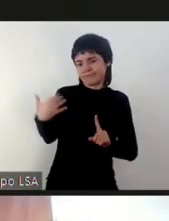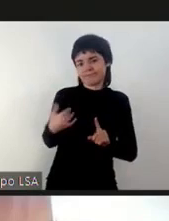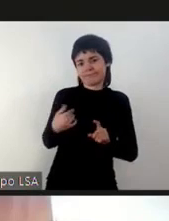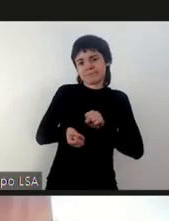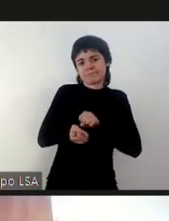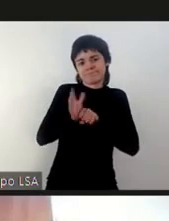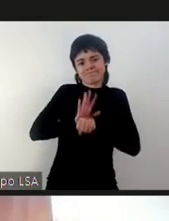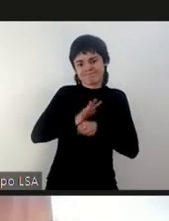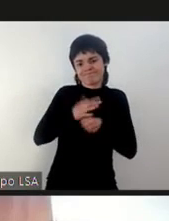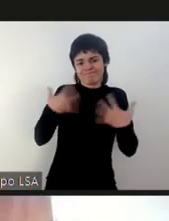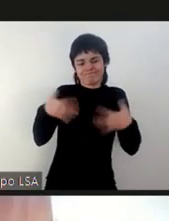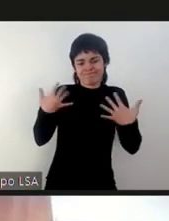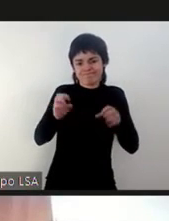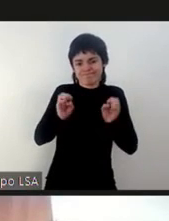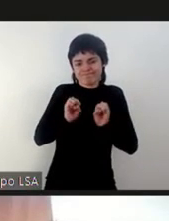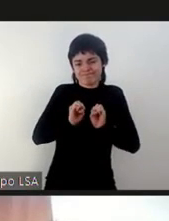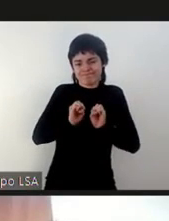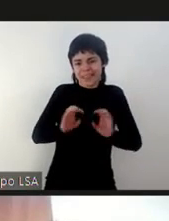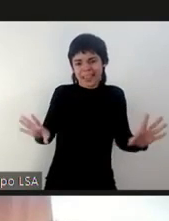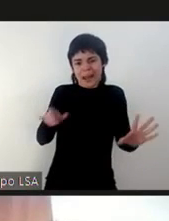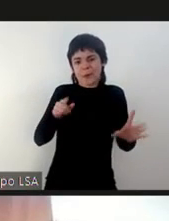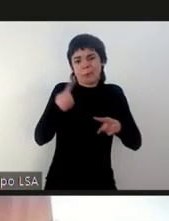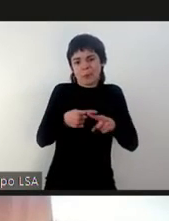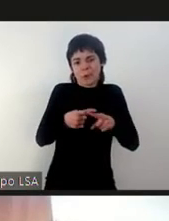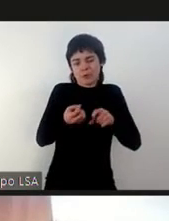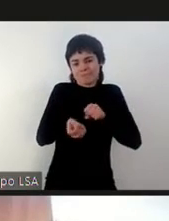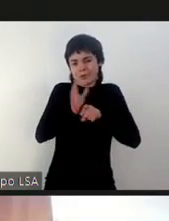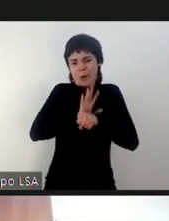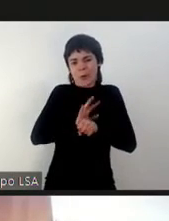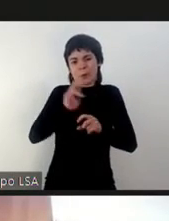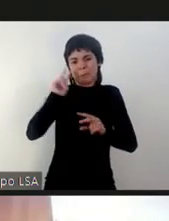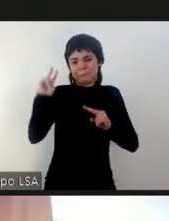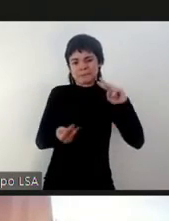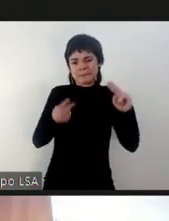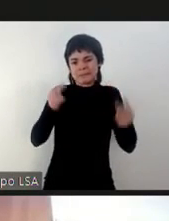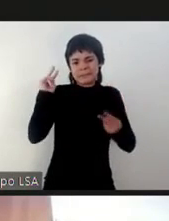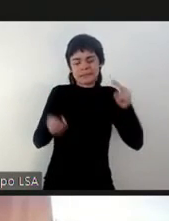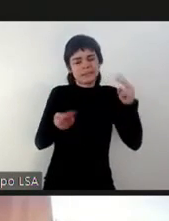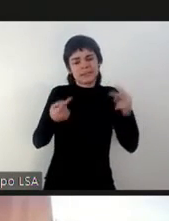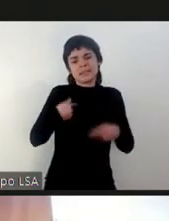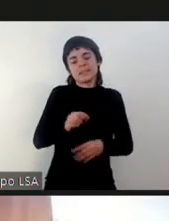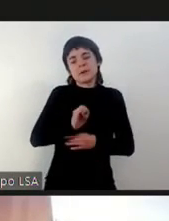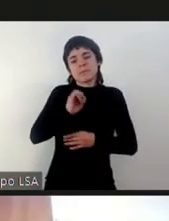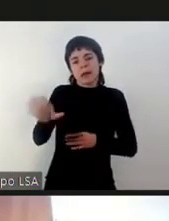por el COVID. Enviamos también nuestras condolencias a las familias y a sus seres queridos.